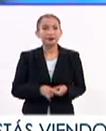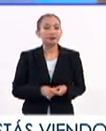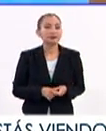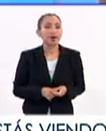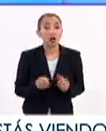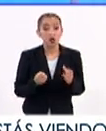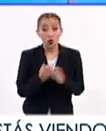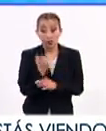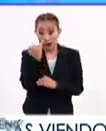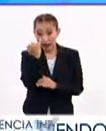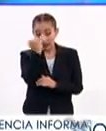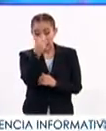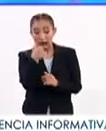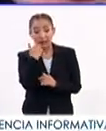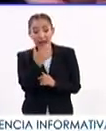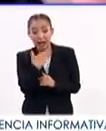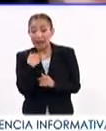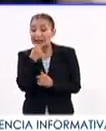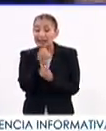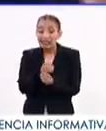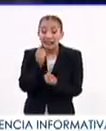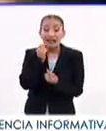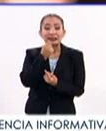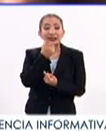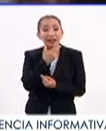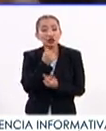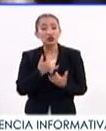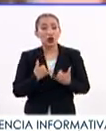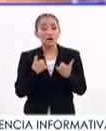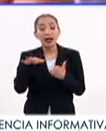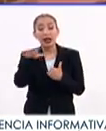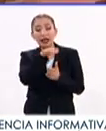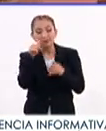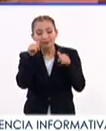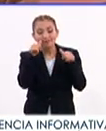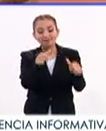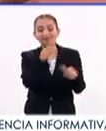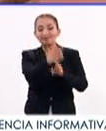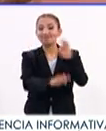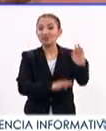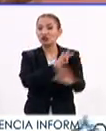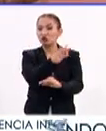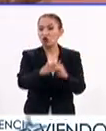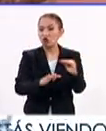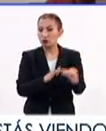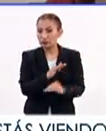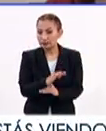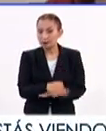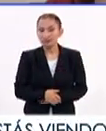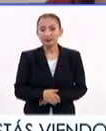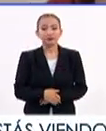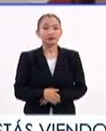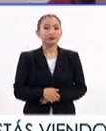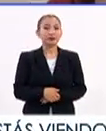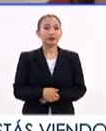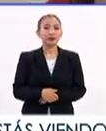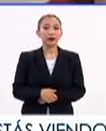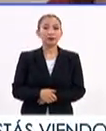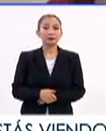El nuevo paradigma busca poner a las niñas, los niños y los jóvenes en el centro de la atención de todos. De hecho,